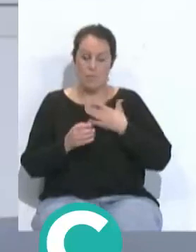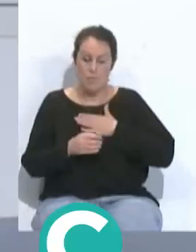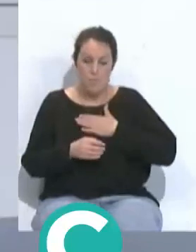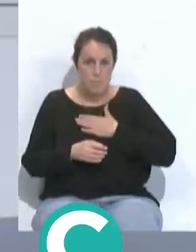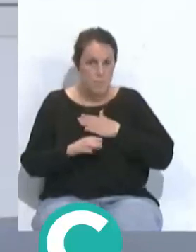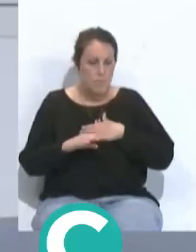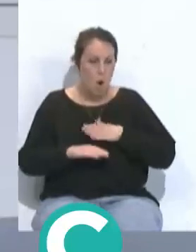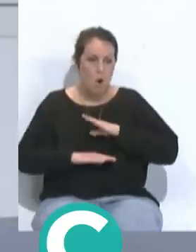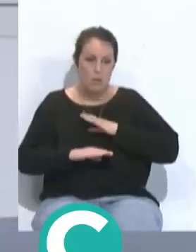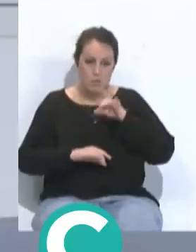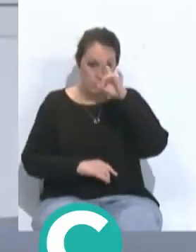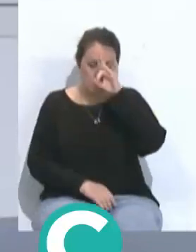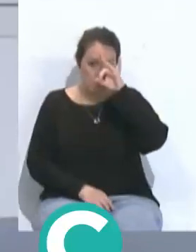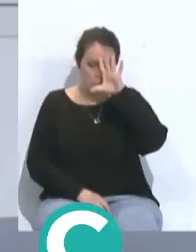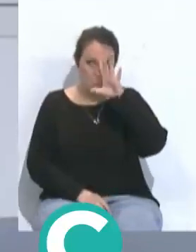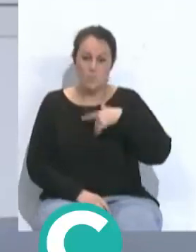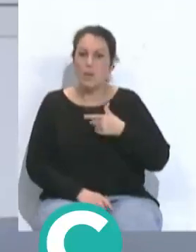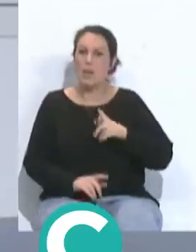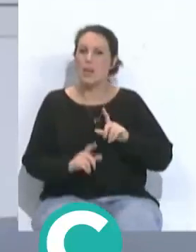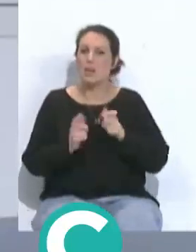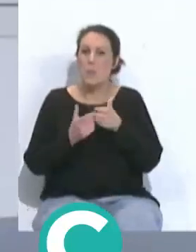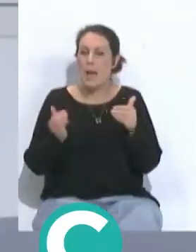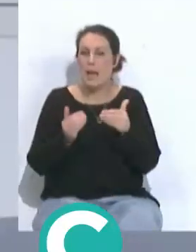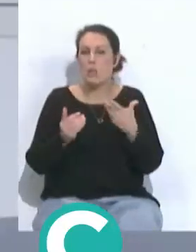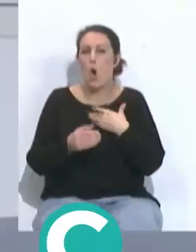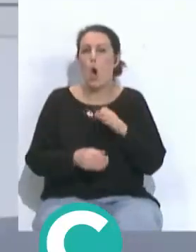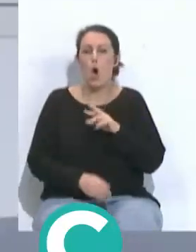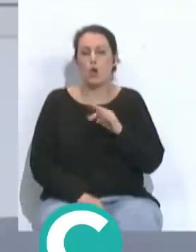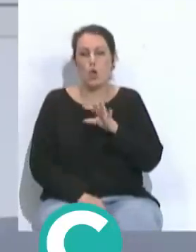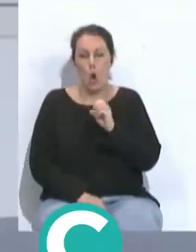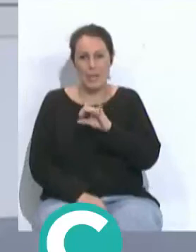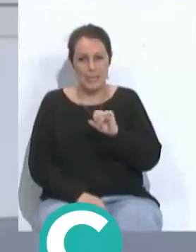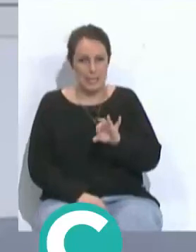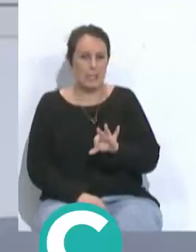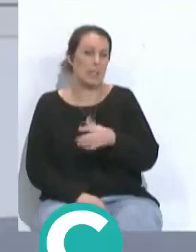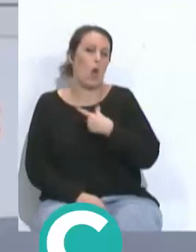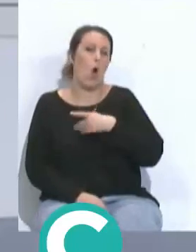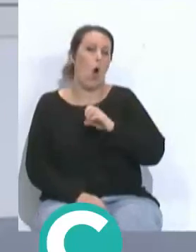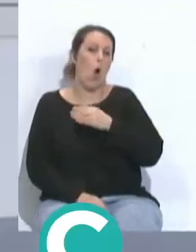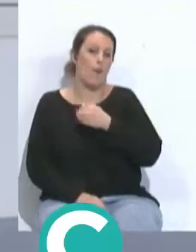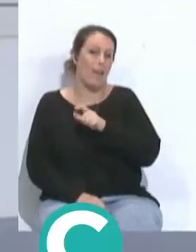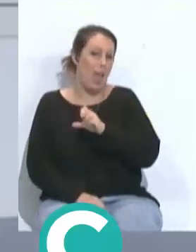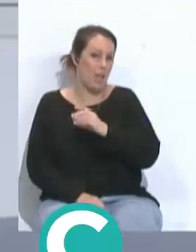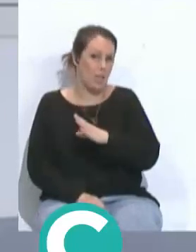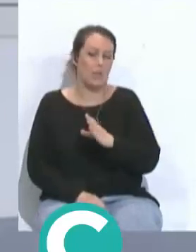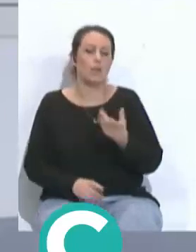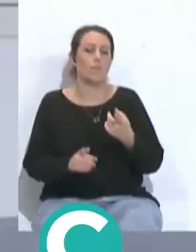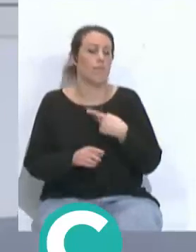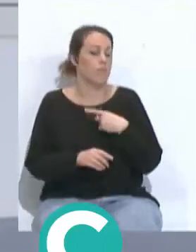el portero revelación podemos decir de los equipos chicos más allá de Courtois de Ter Stegen de Oblak que son unos porterazos